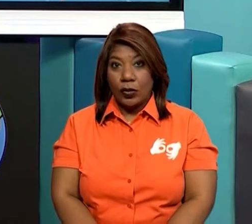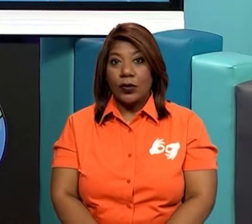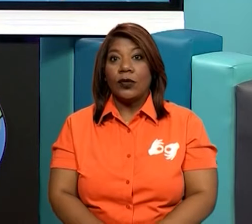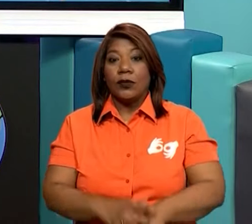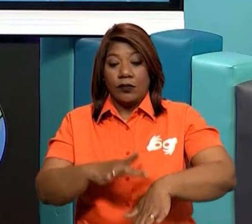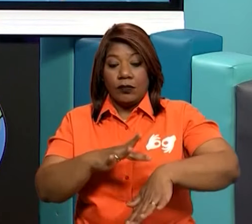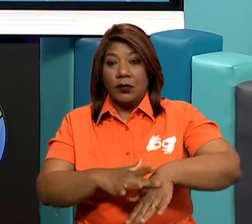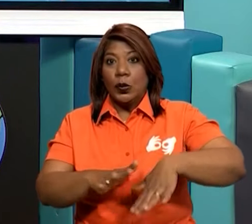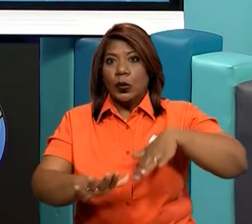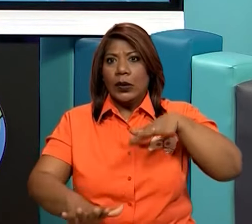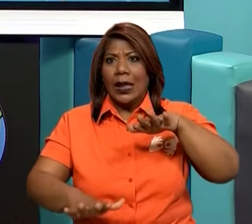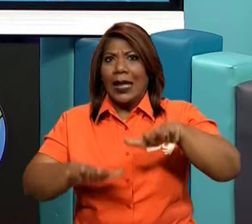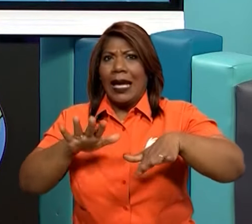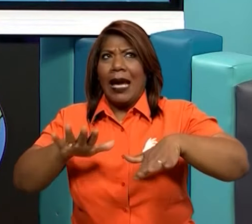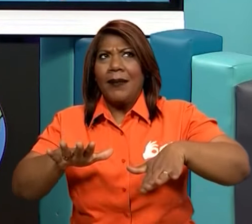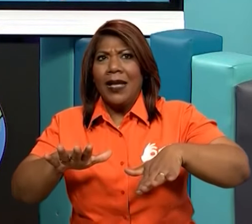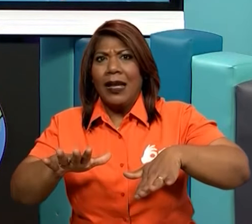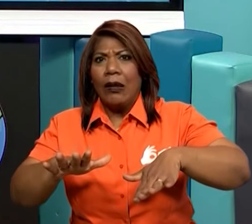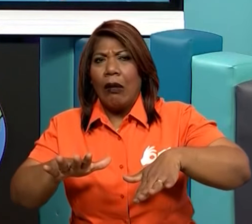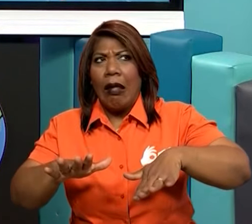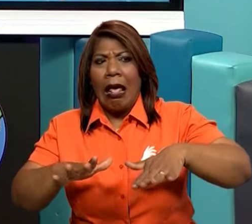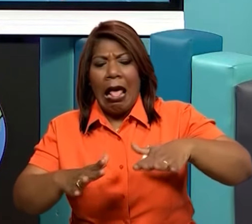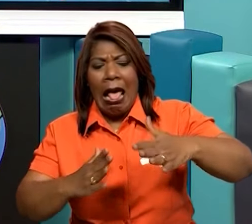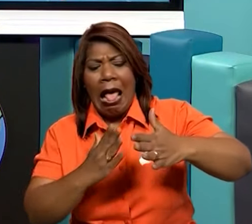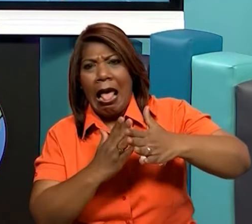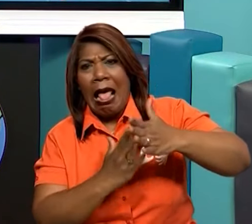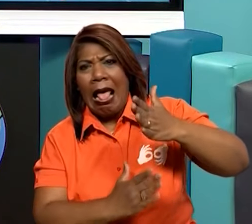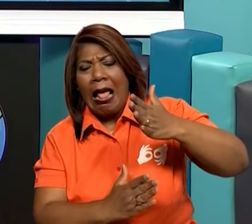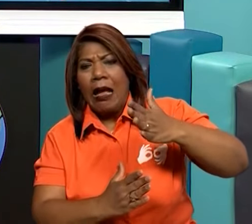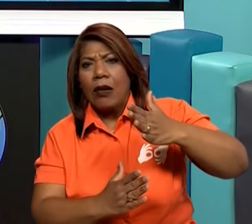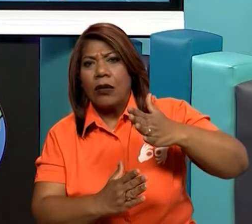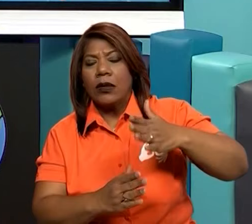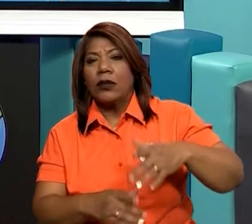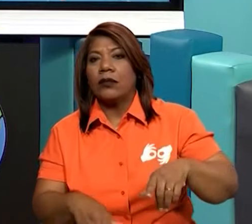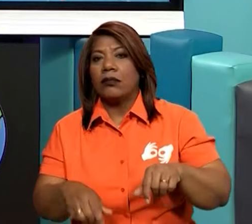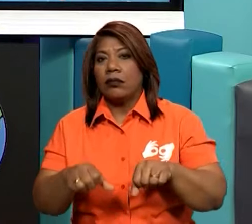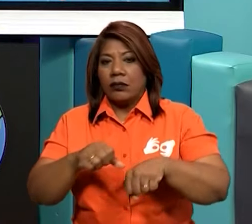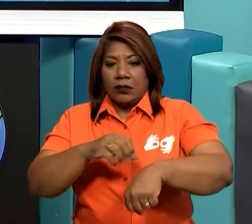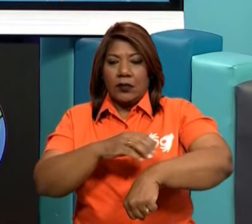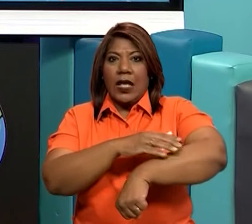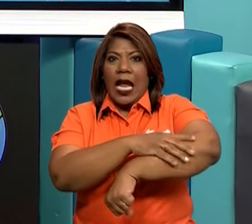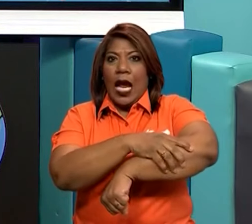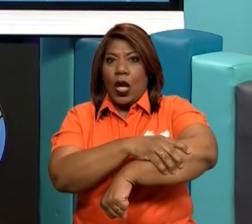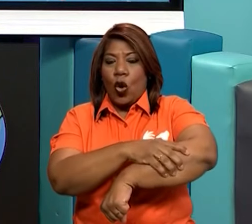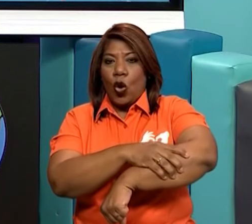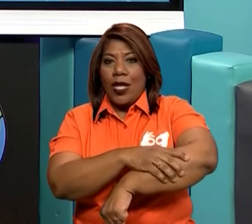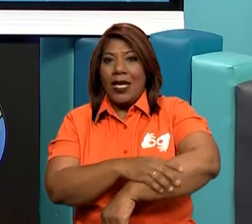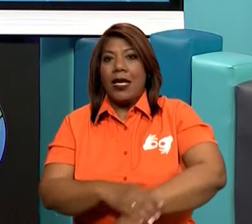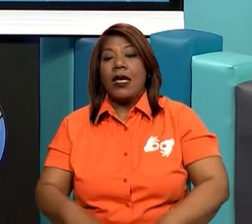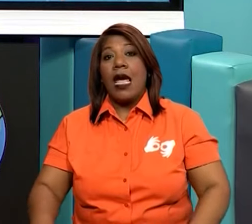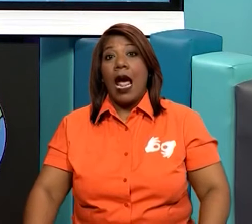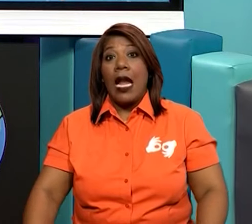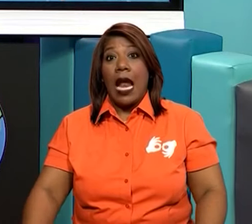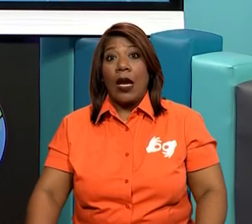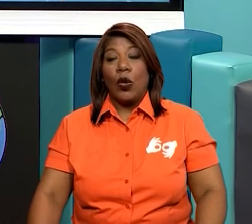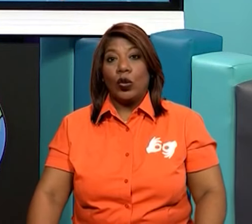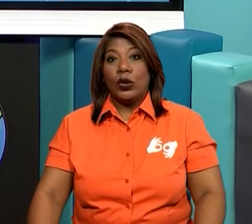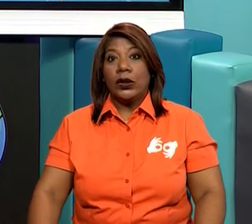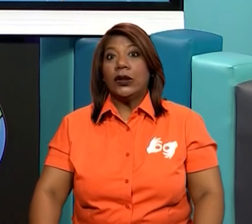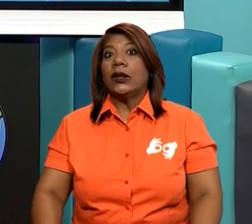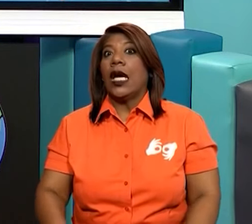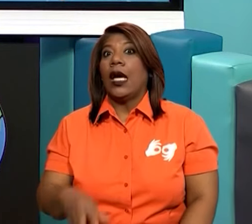sí. ¿Tendremos tacto en la rodilla? Sí, claro que sí.